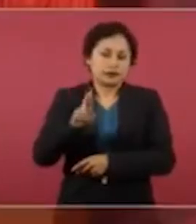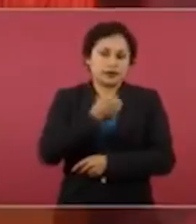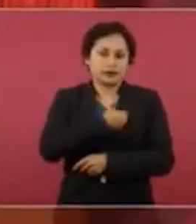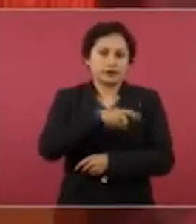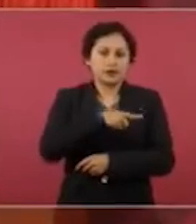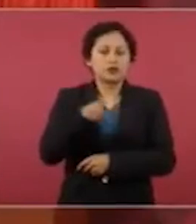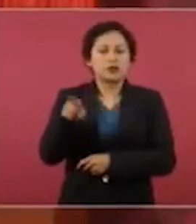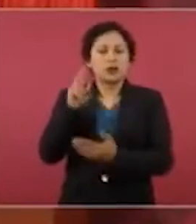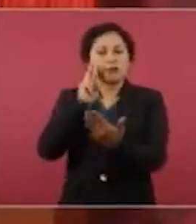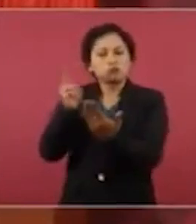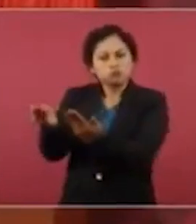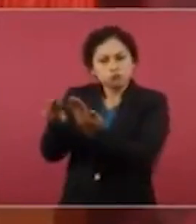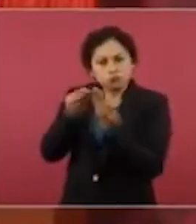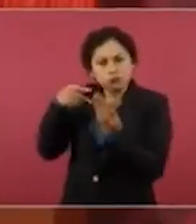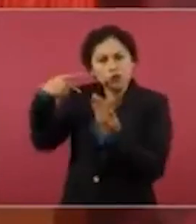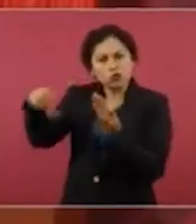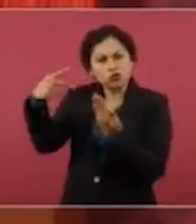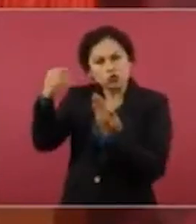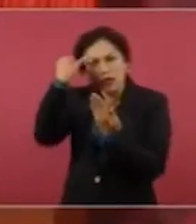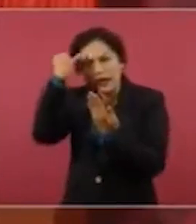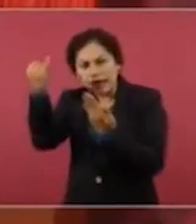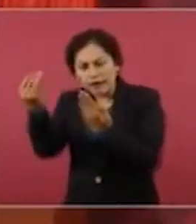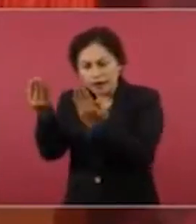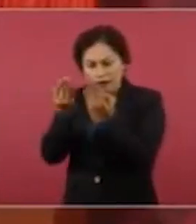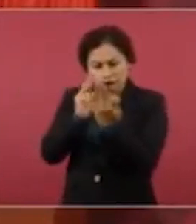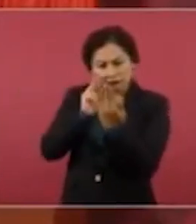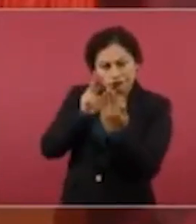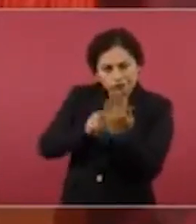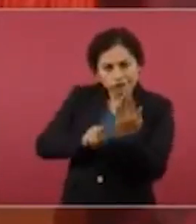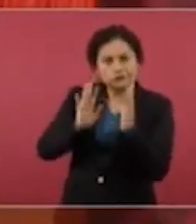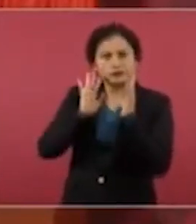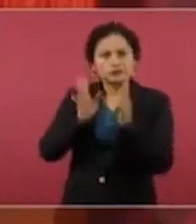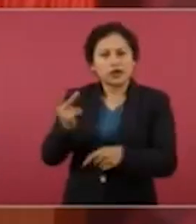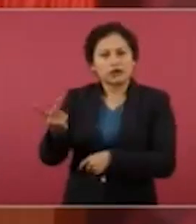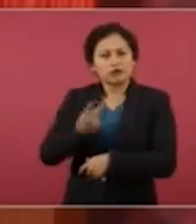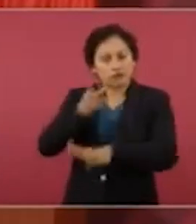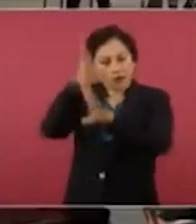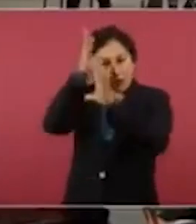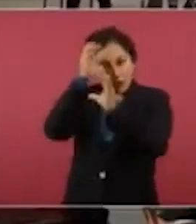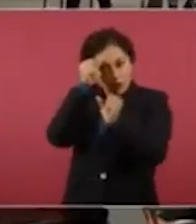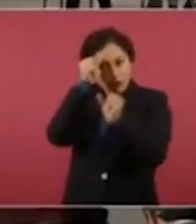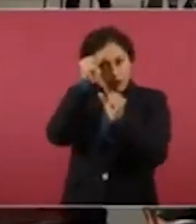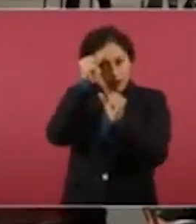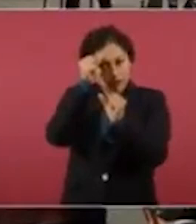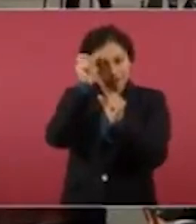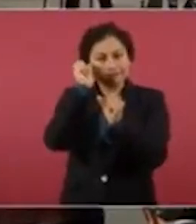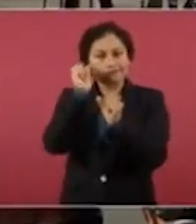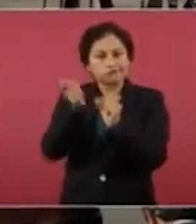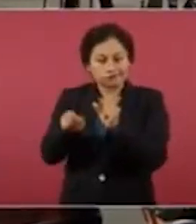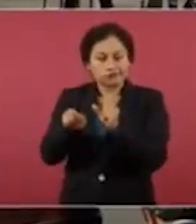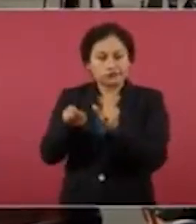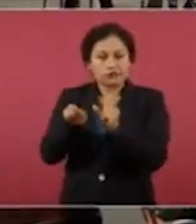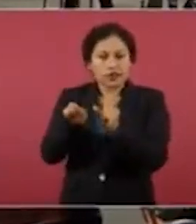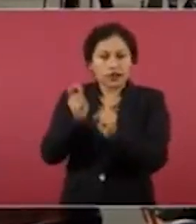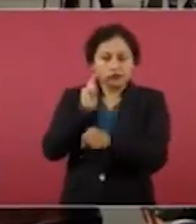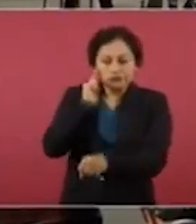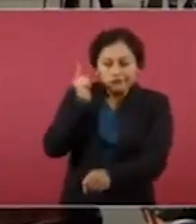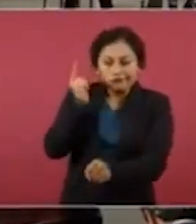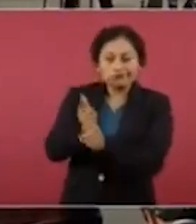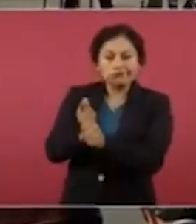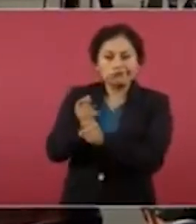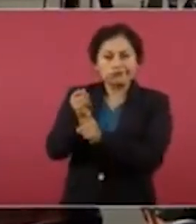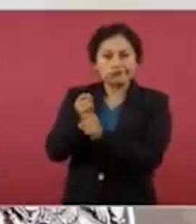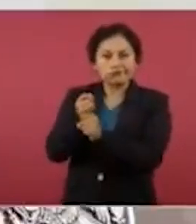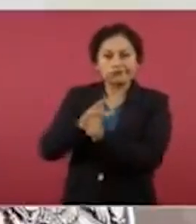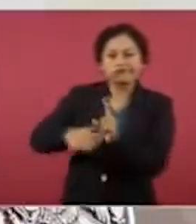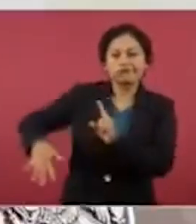ellos ya tienen contemplado y acordamos que el diagnóstico, el levantamiento diagnóstico